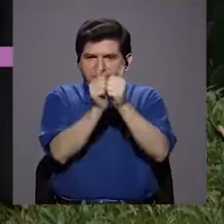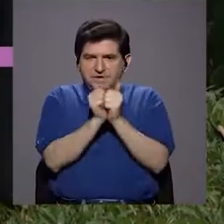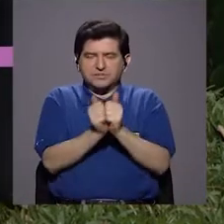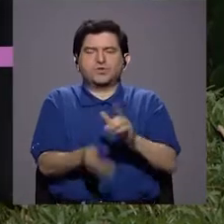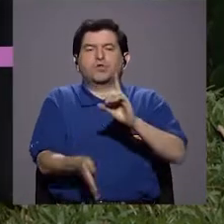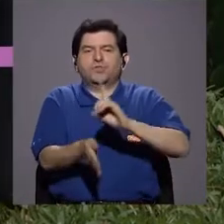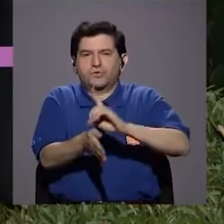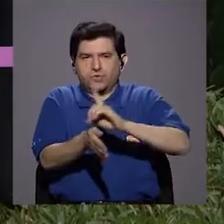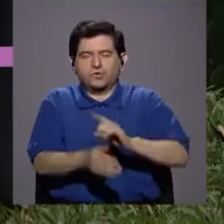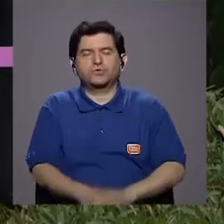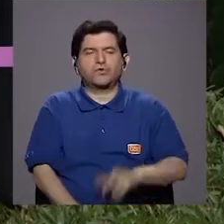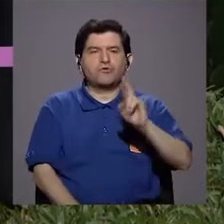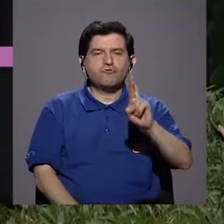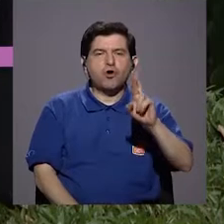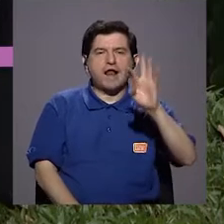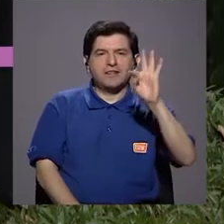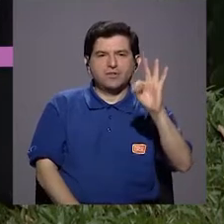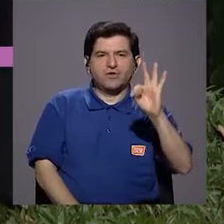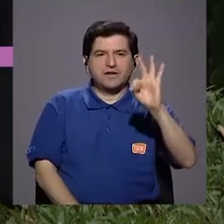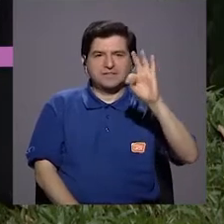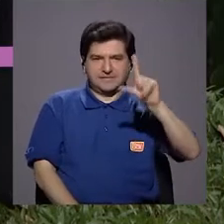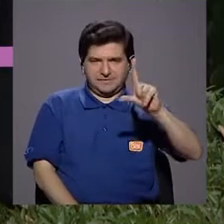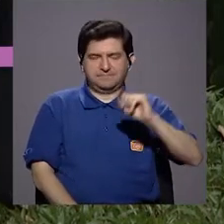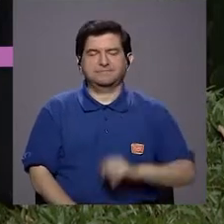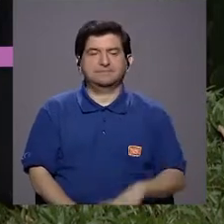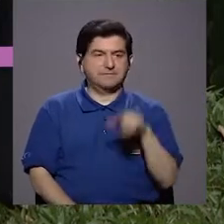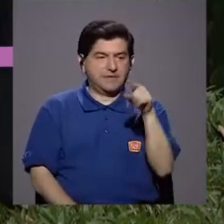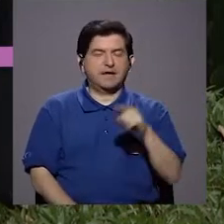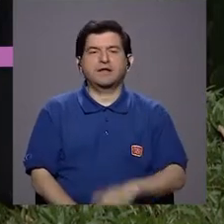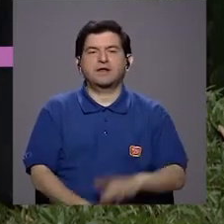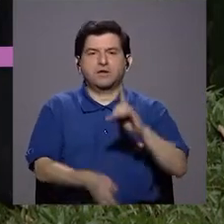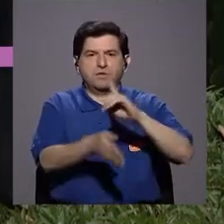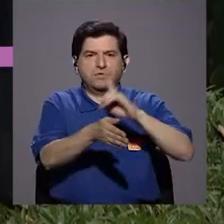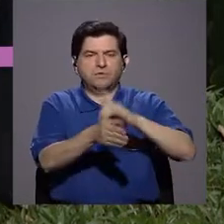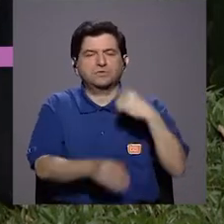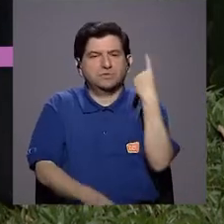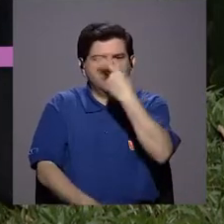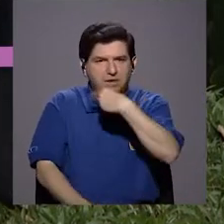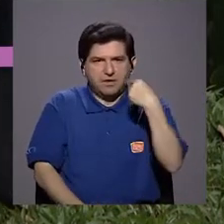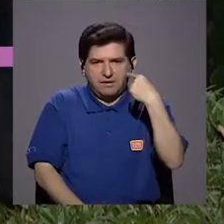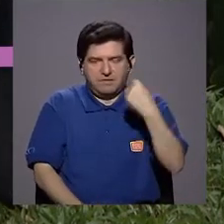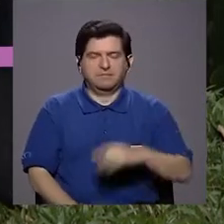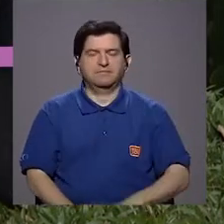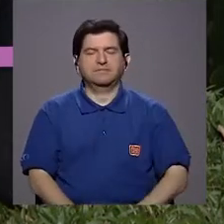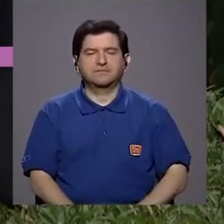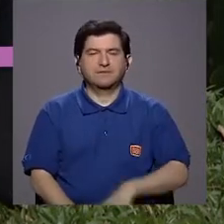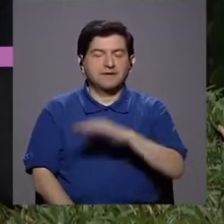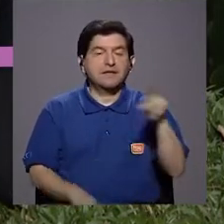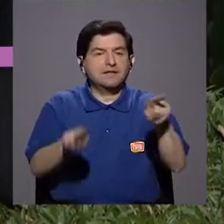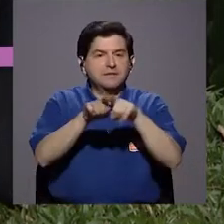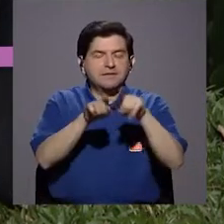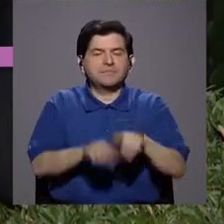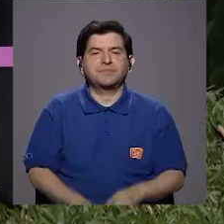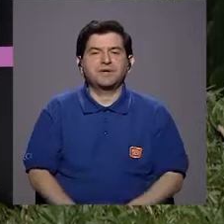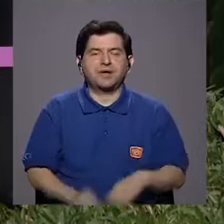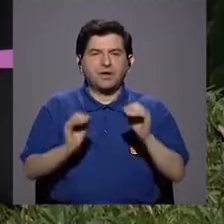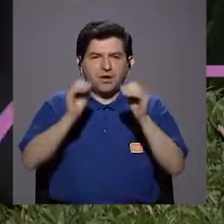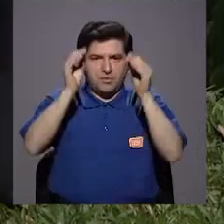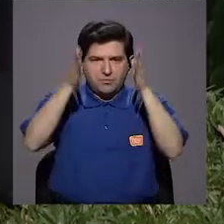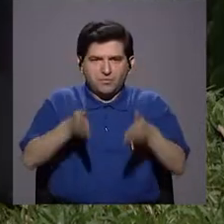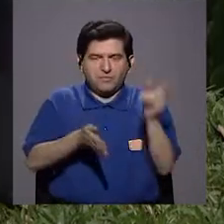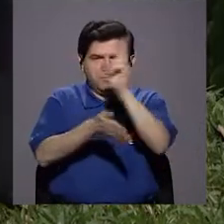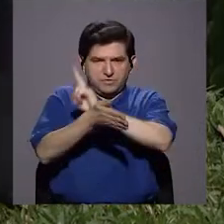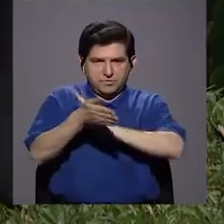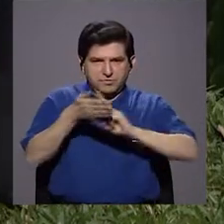el doctor Ronald Torres Labardini, él es cirujano oral y maxilofacial y además docente de